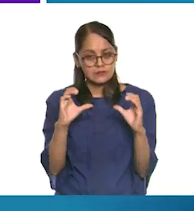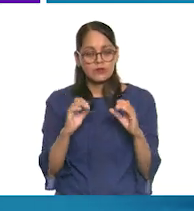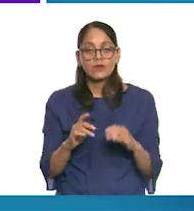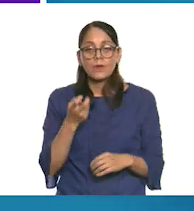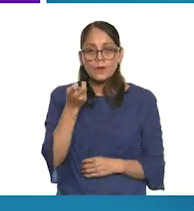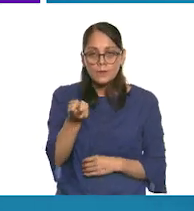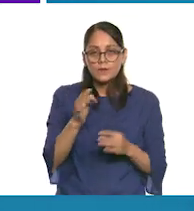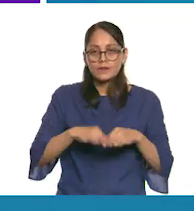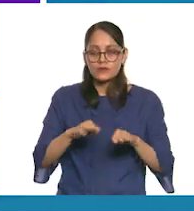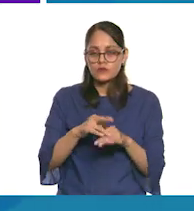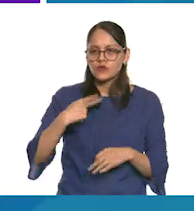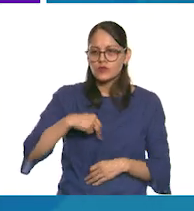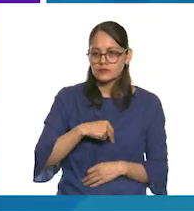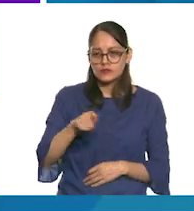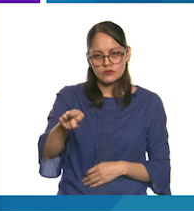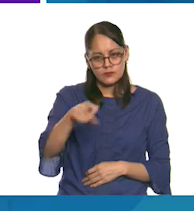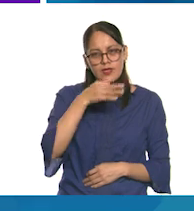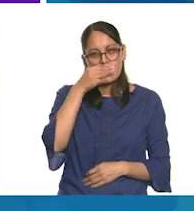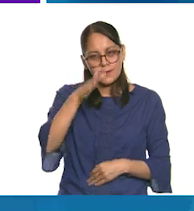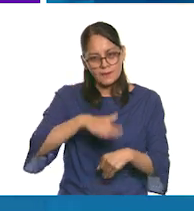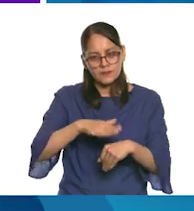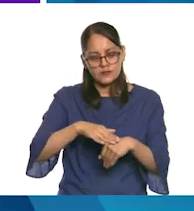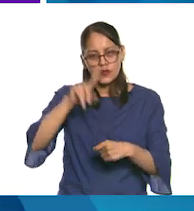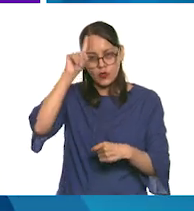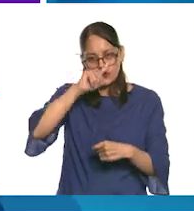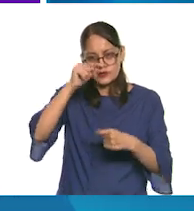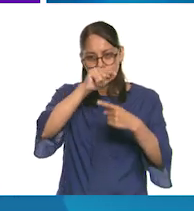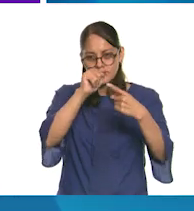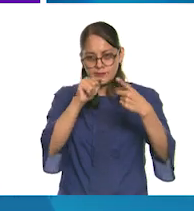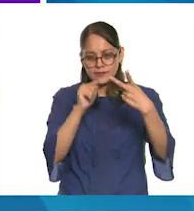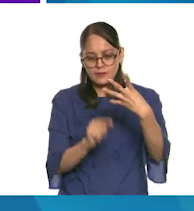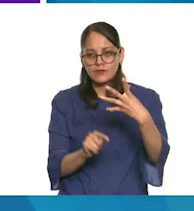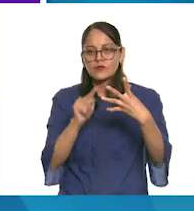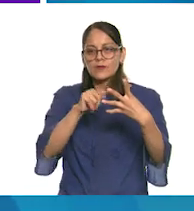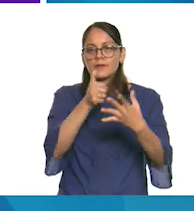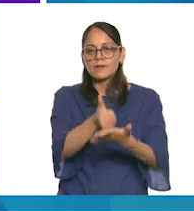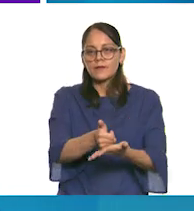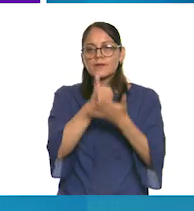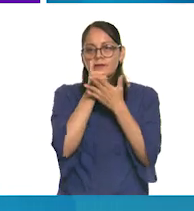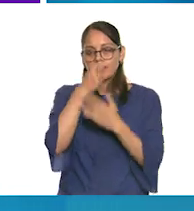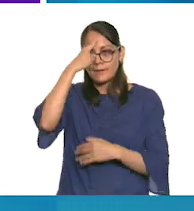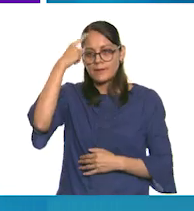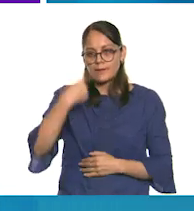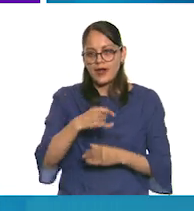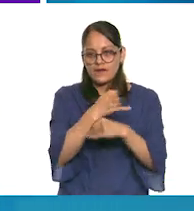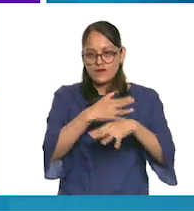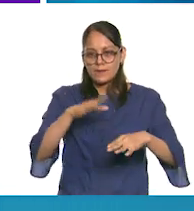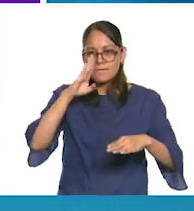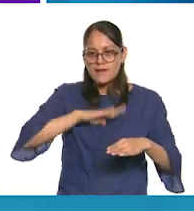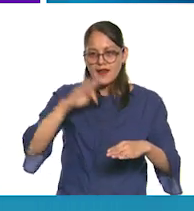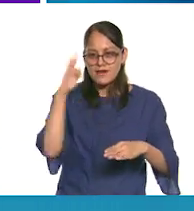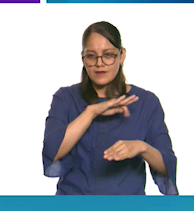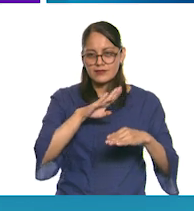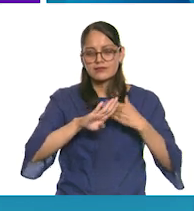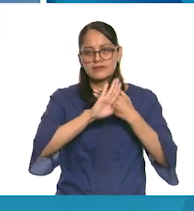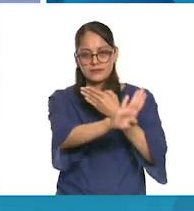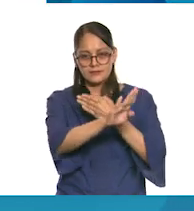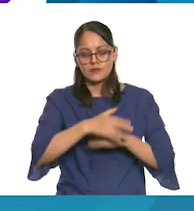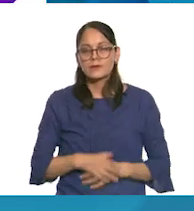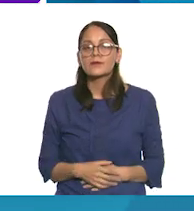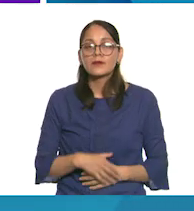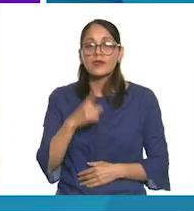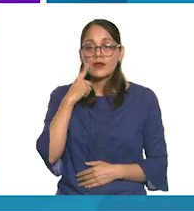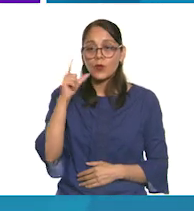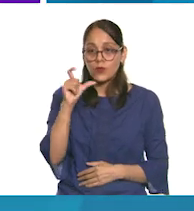ello que te invitamos a tomar en cuenta las siguientes recomendaciones que nos ayudarán a combatir la desinformación. Primero que nada,